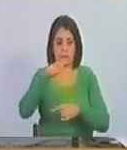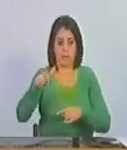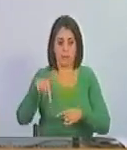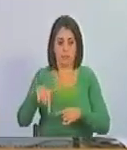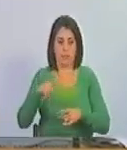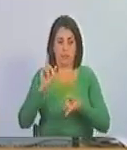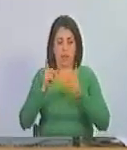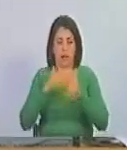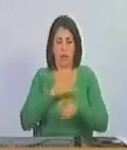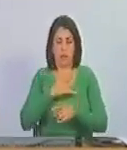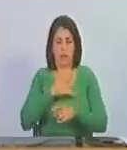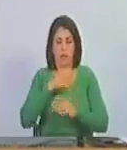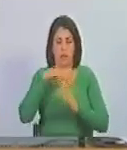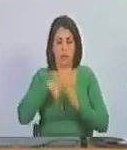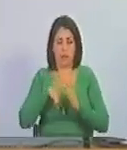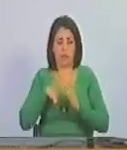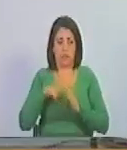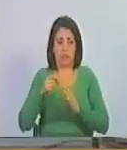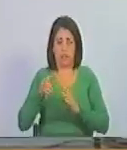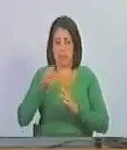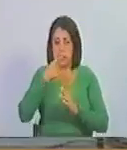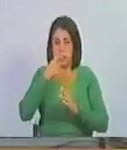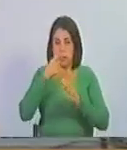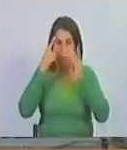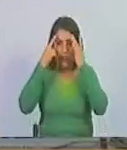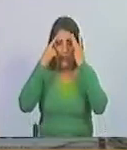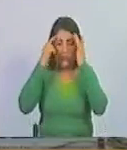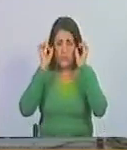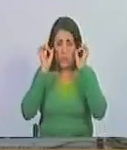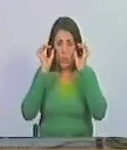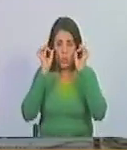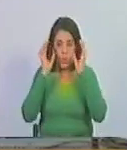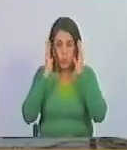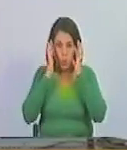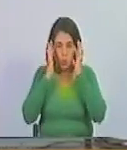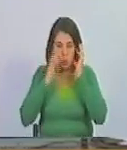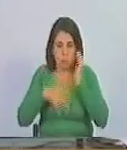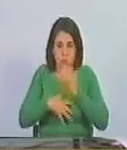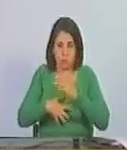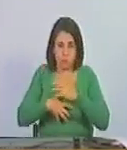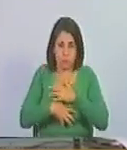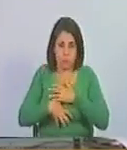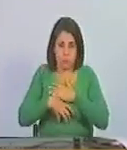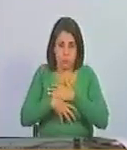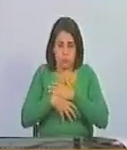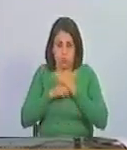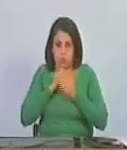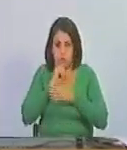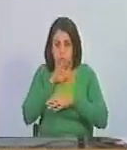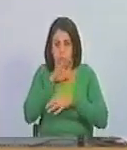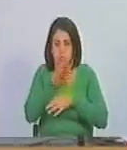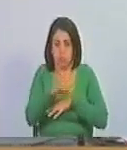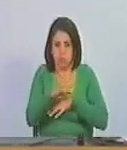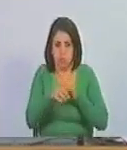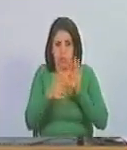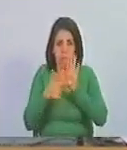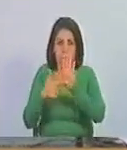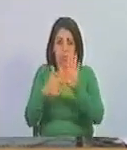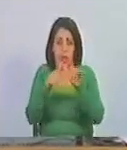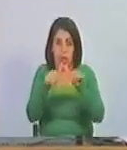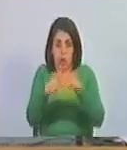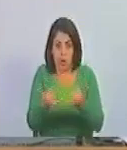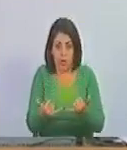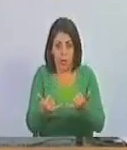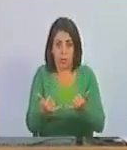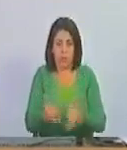algo sensibles llevan a tomarse un antiemético es decir un medicamento para las náuseas y para los vómitos por lo que voy a mostrar en